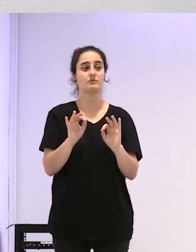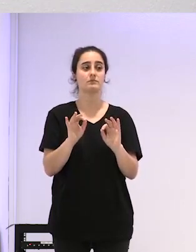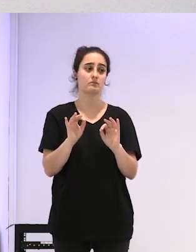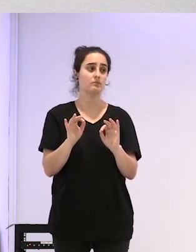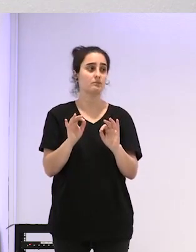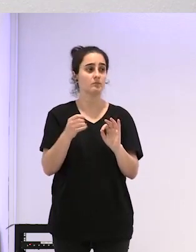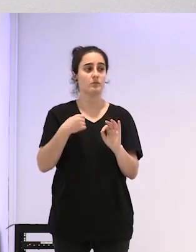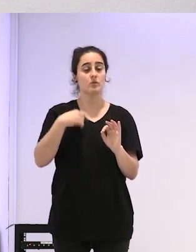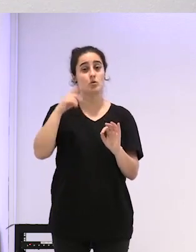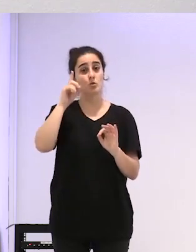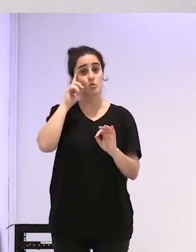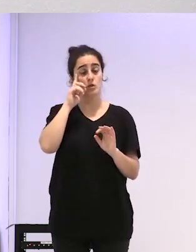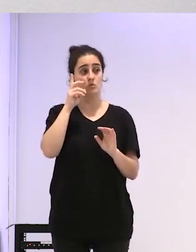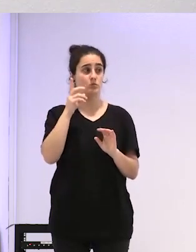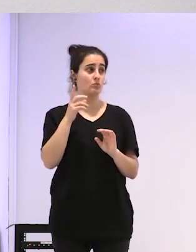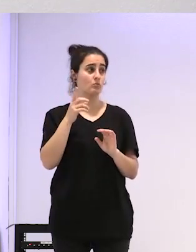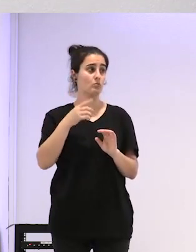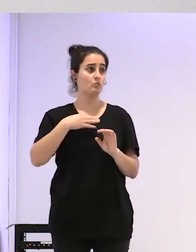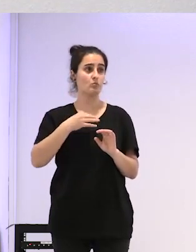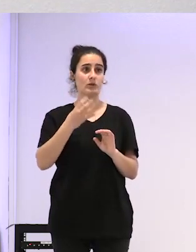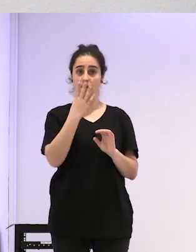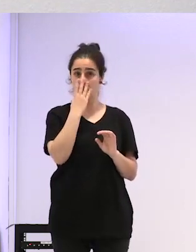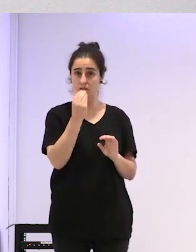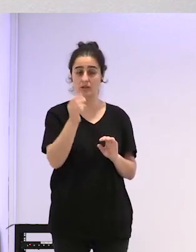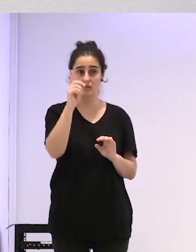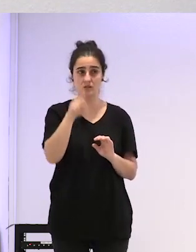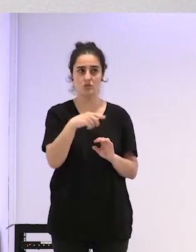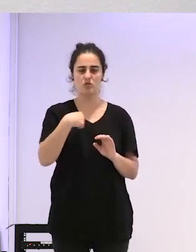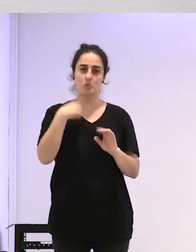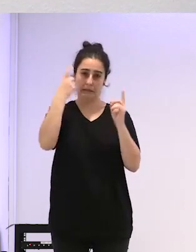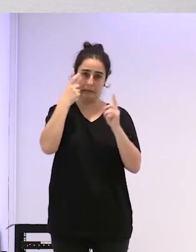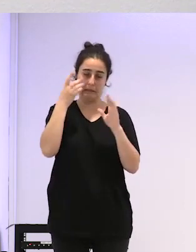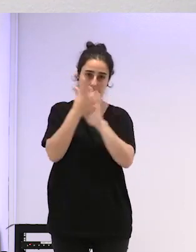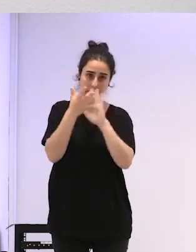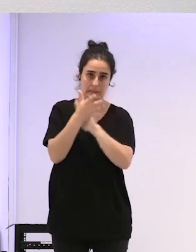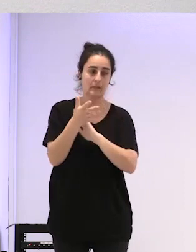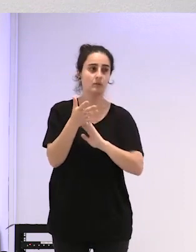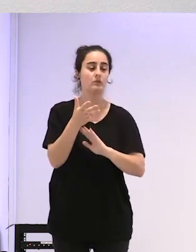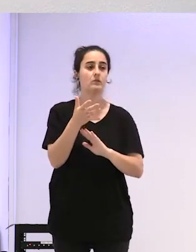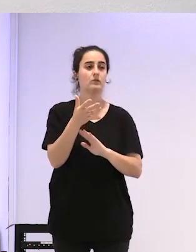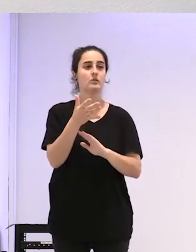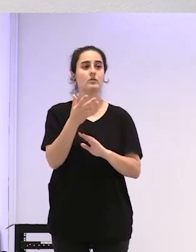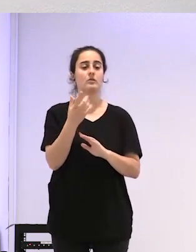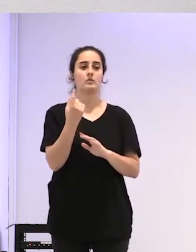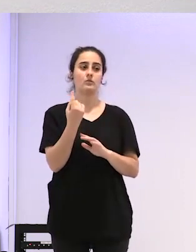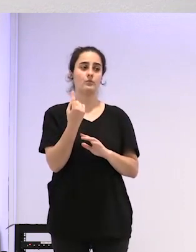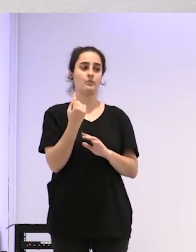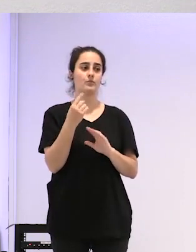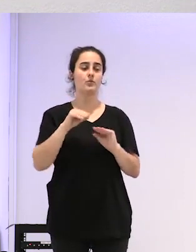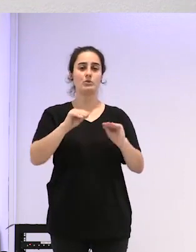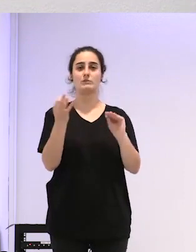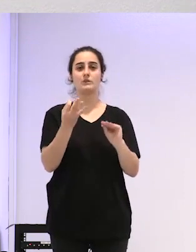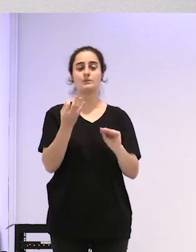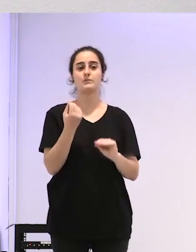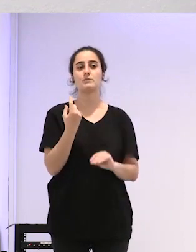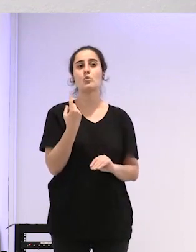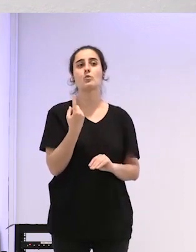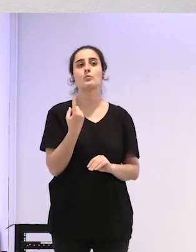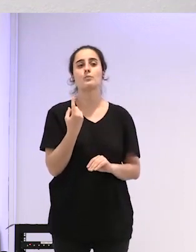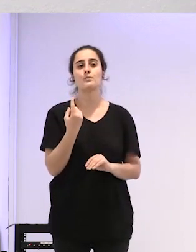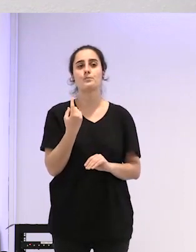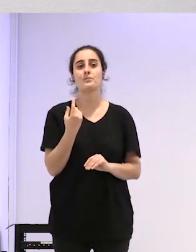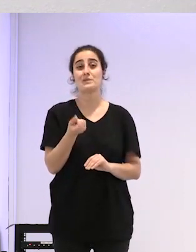no sé si supongo que si lo entenderéis porque lo intentaré explicar es un digamos es un